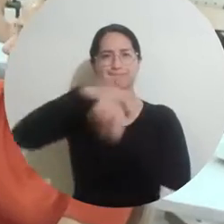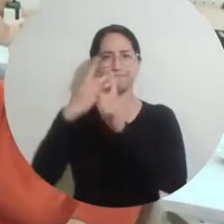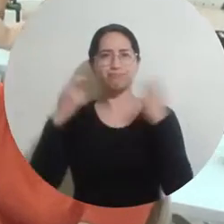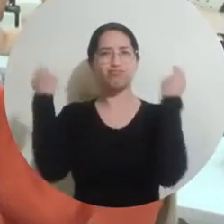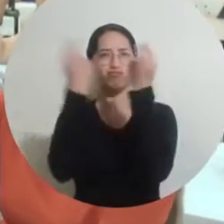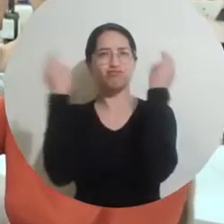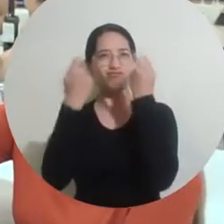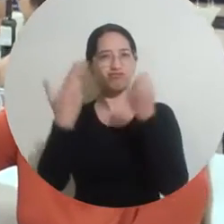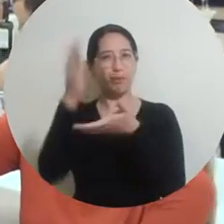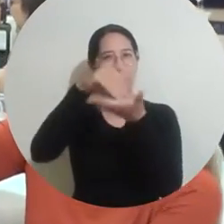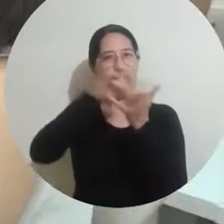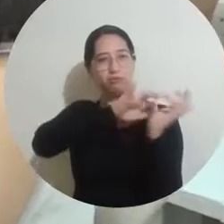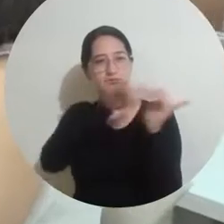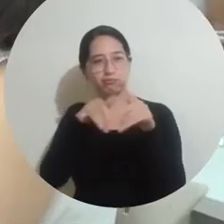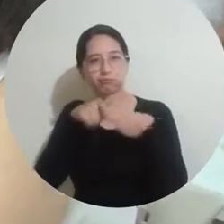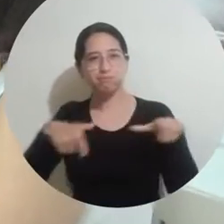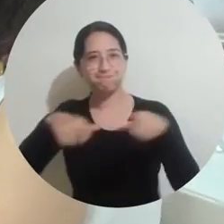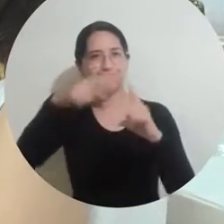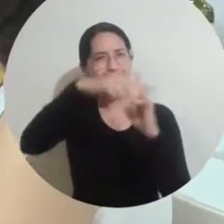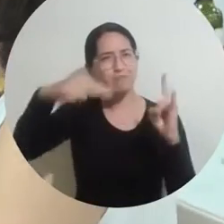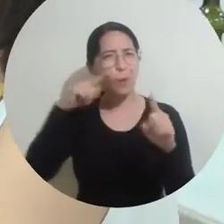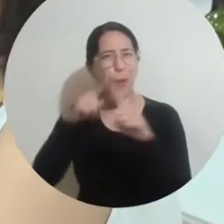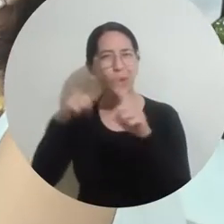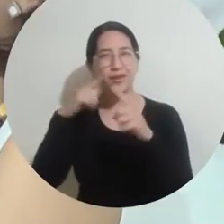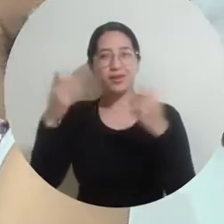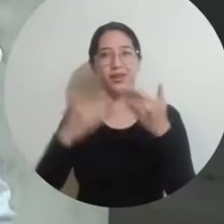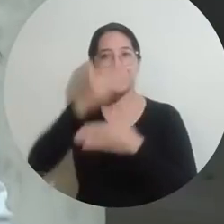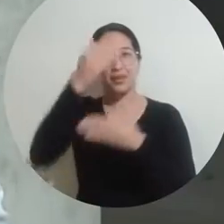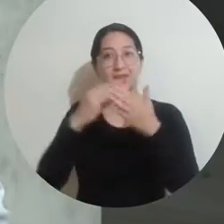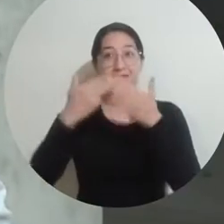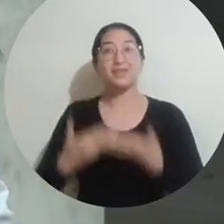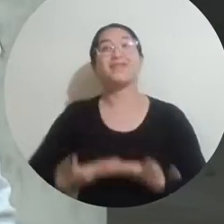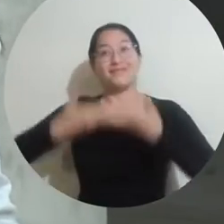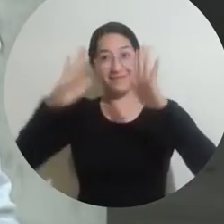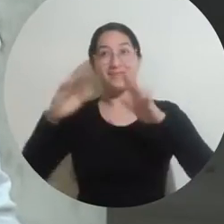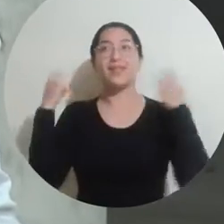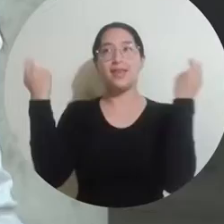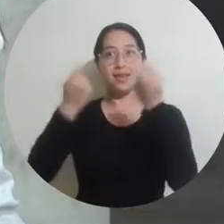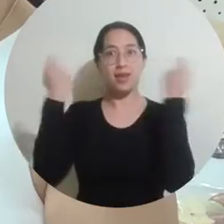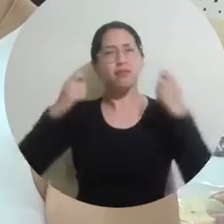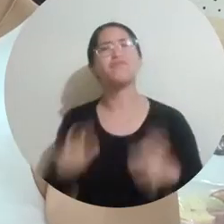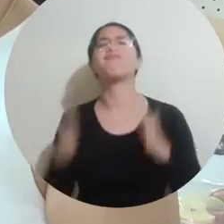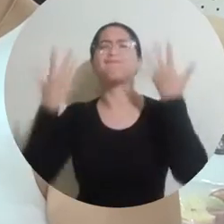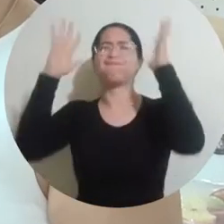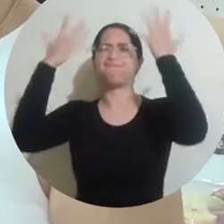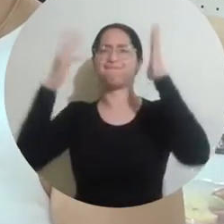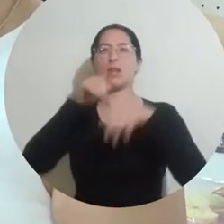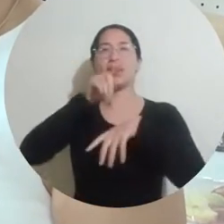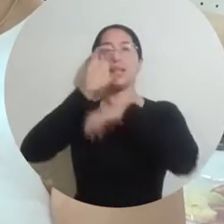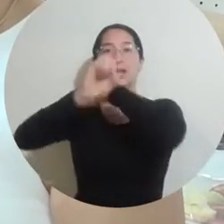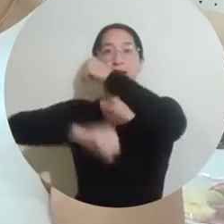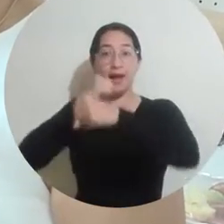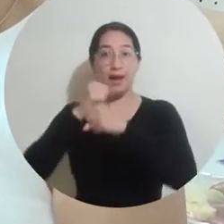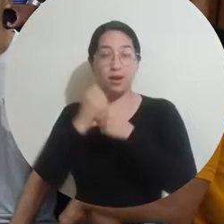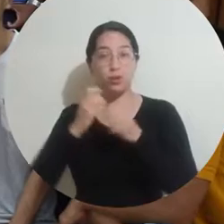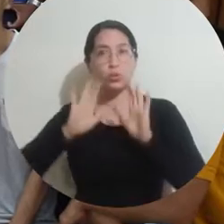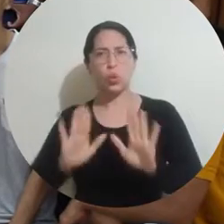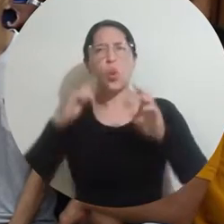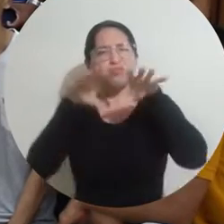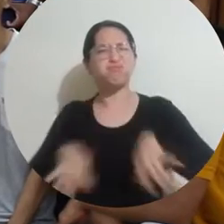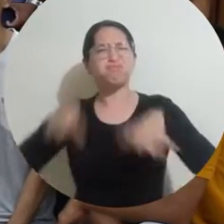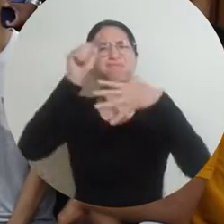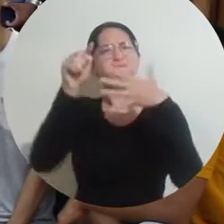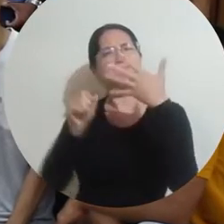En el marco del Festival del Retorno que la Universidad del Magdalena organizó como preámbulo a la celebración de sus 60 años de historia, se han realizado